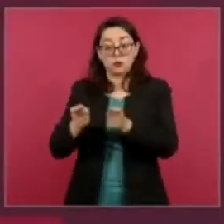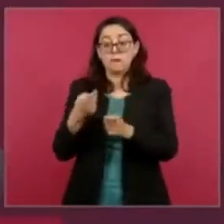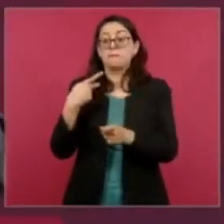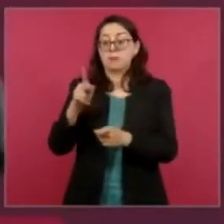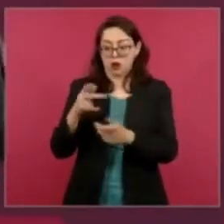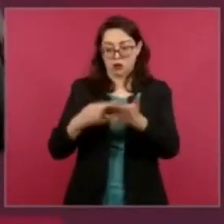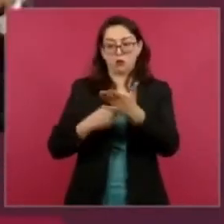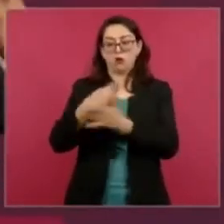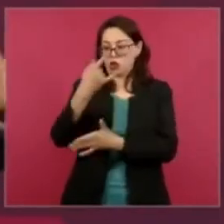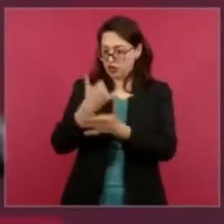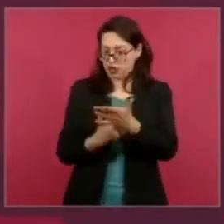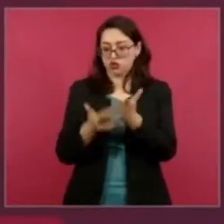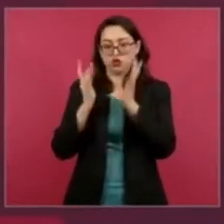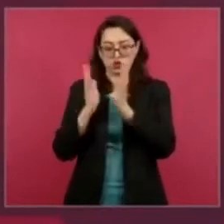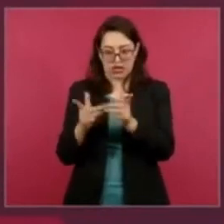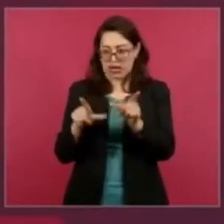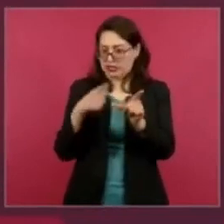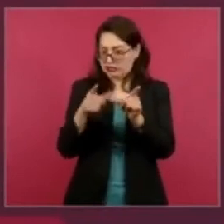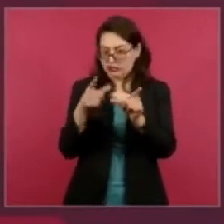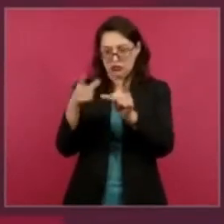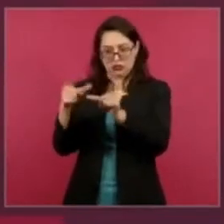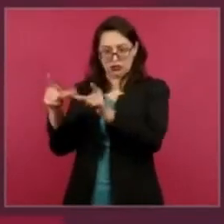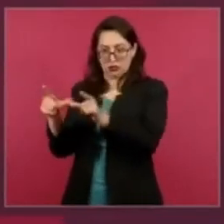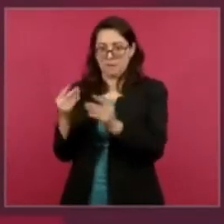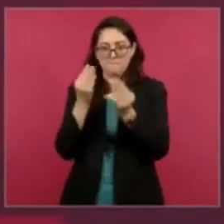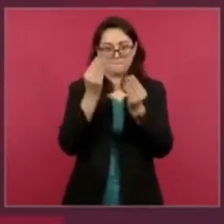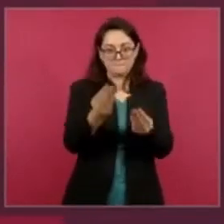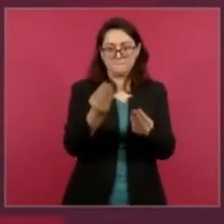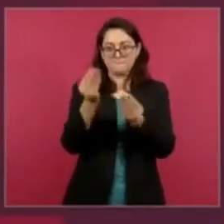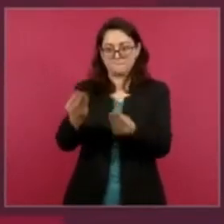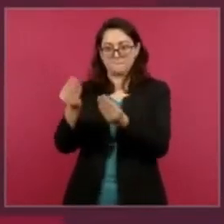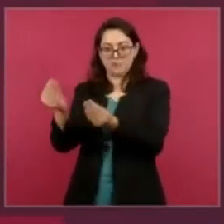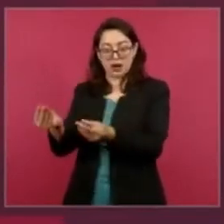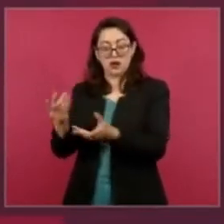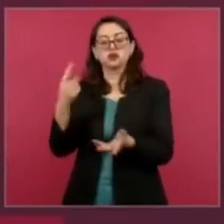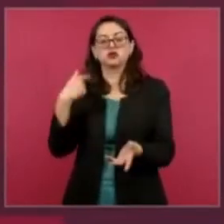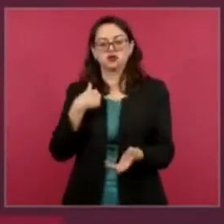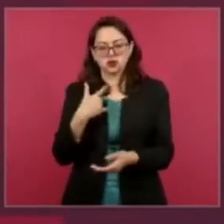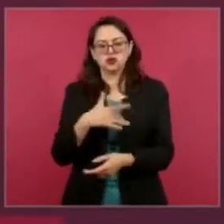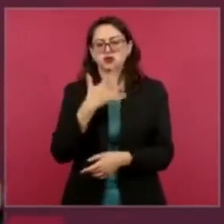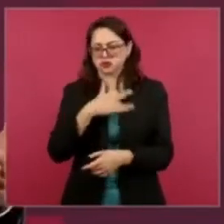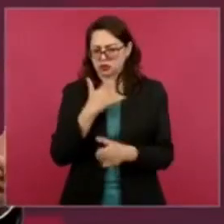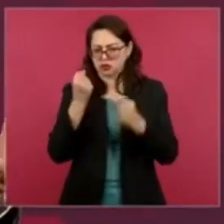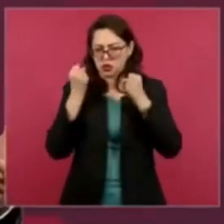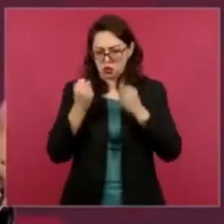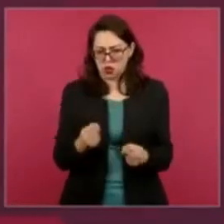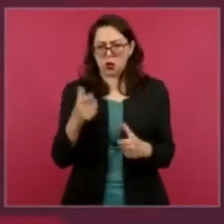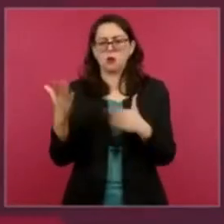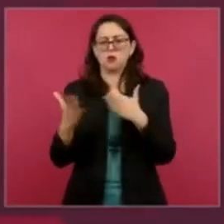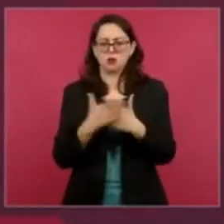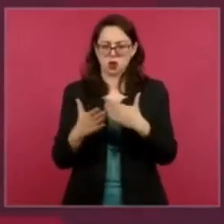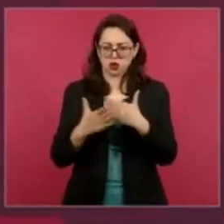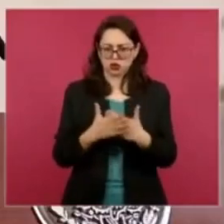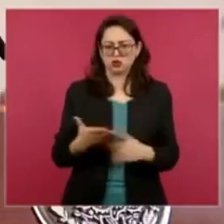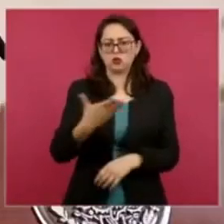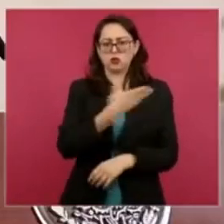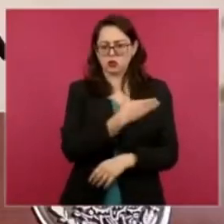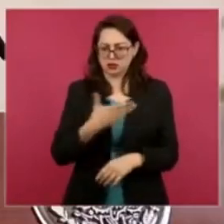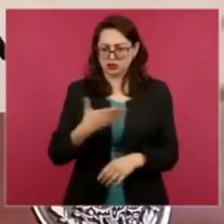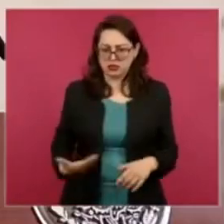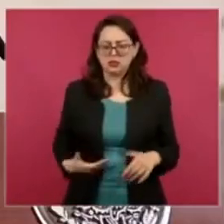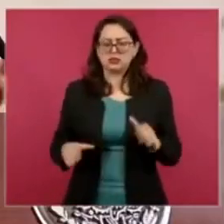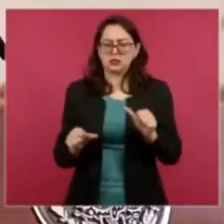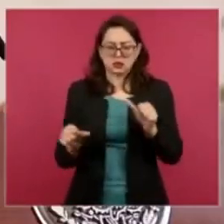Porque quien nos va a sustituir va a recibir de nosotros